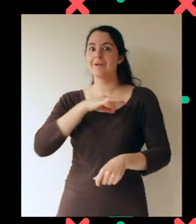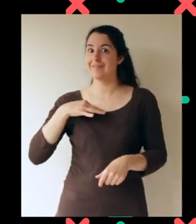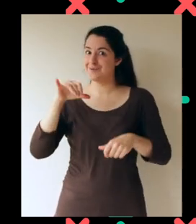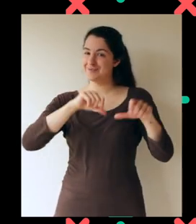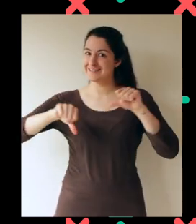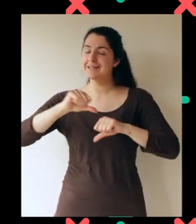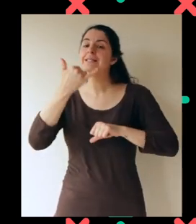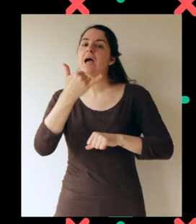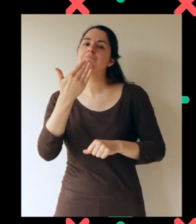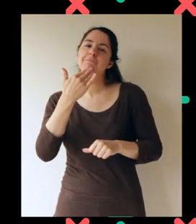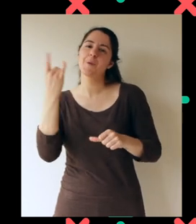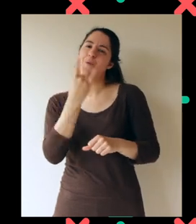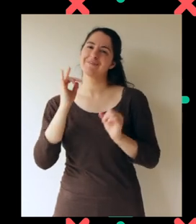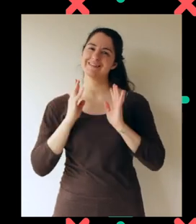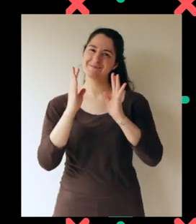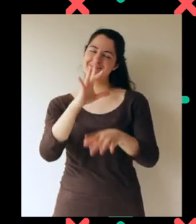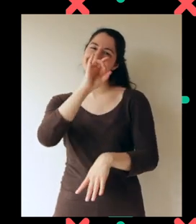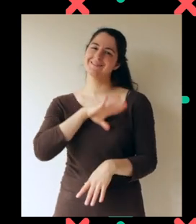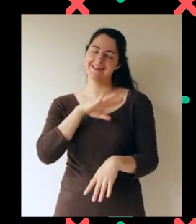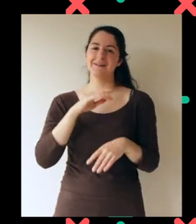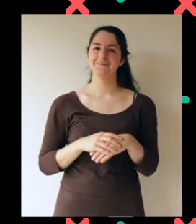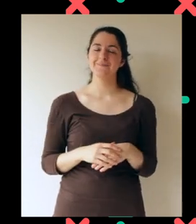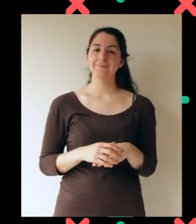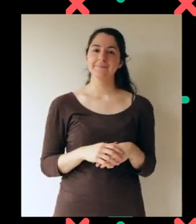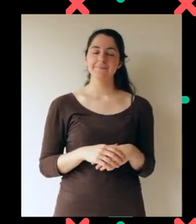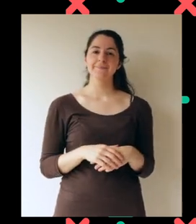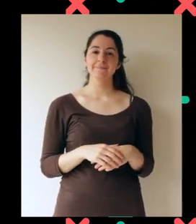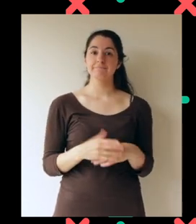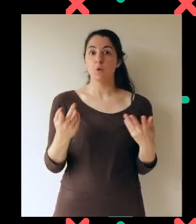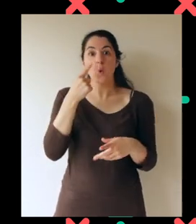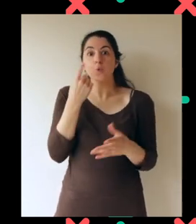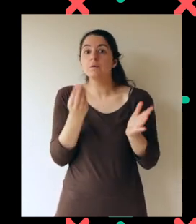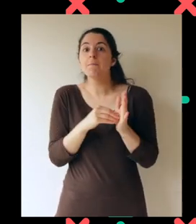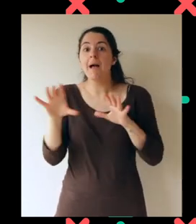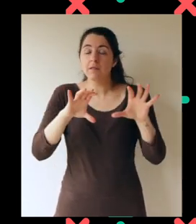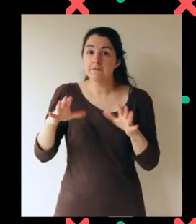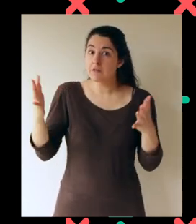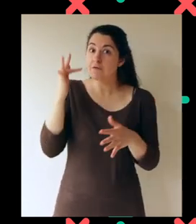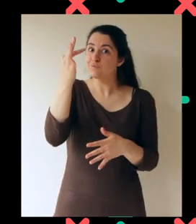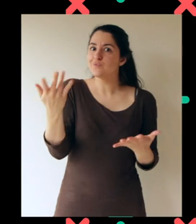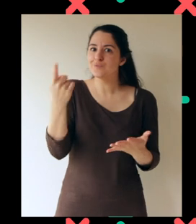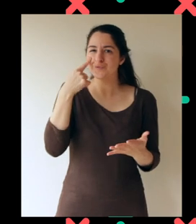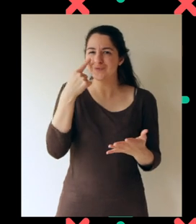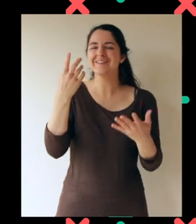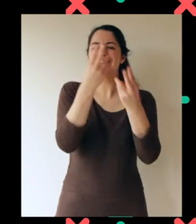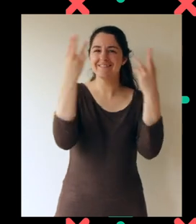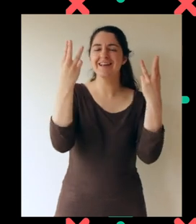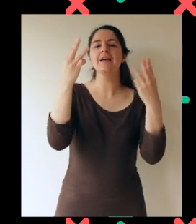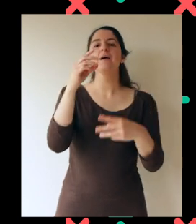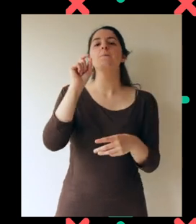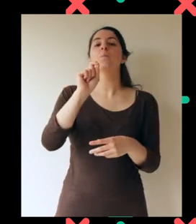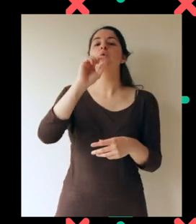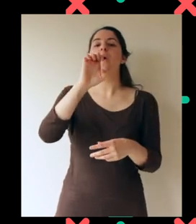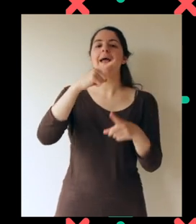Ciencia y ejecutado por la Universidad Austral de Chile. Para conocer más actividades, visita www